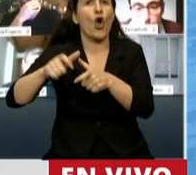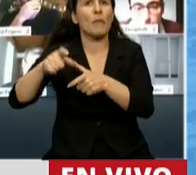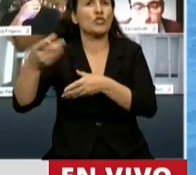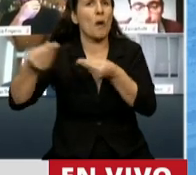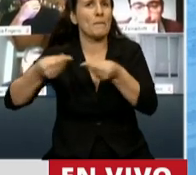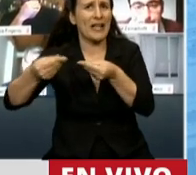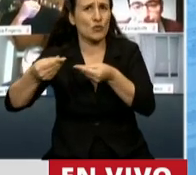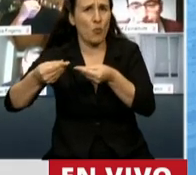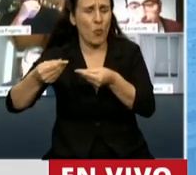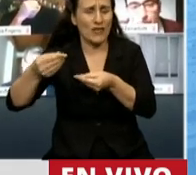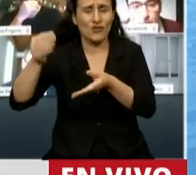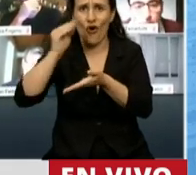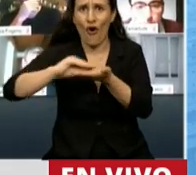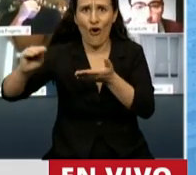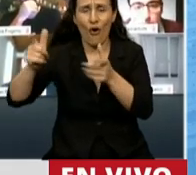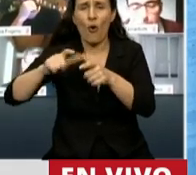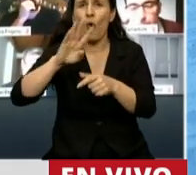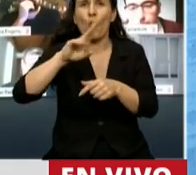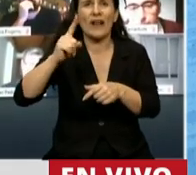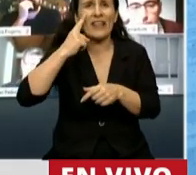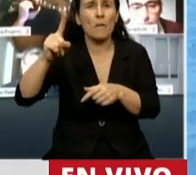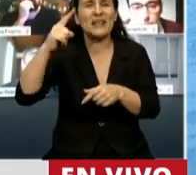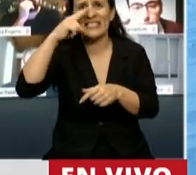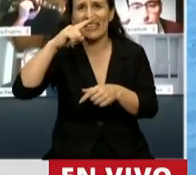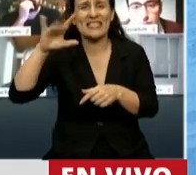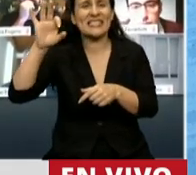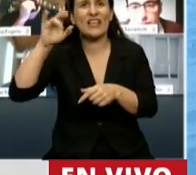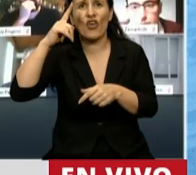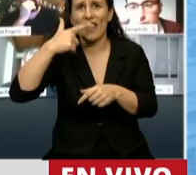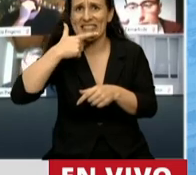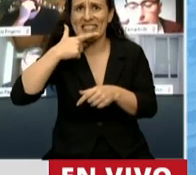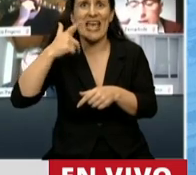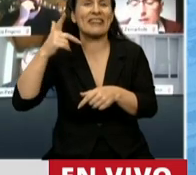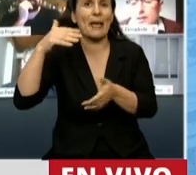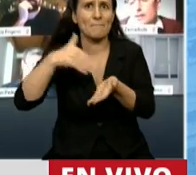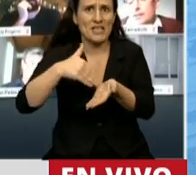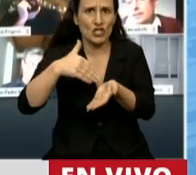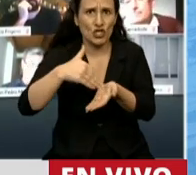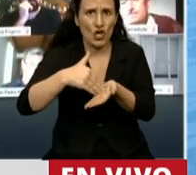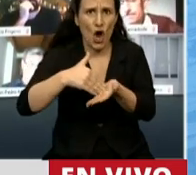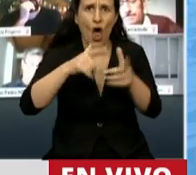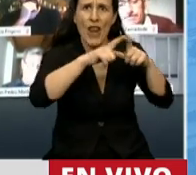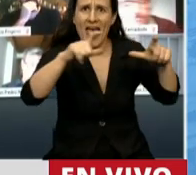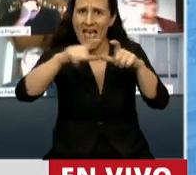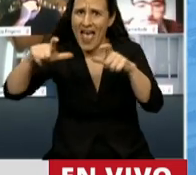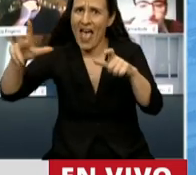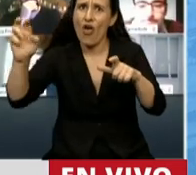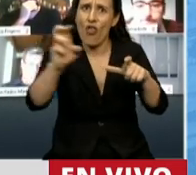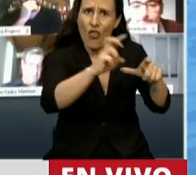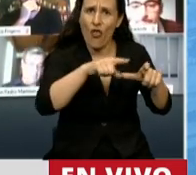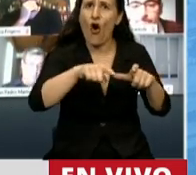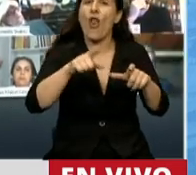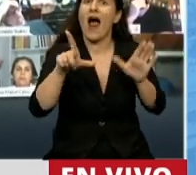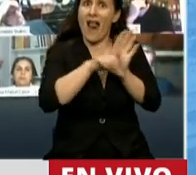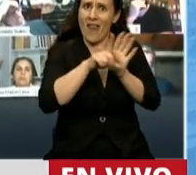Presupuestos de la Cámara, son 41.717 millones de títulos en dólares emitidos bajo